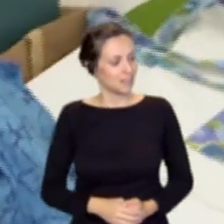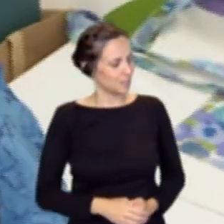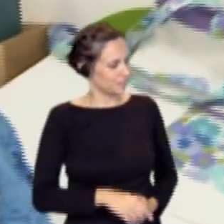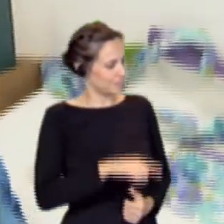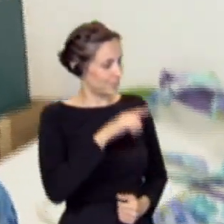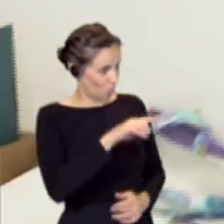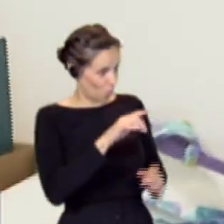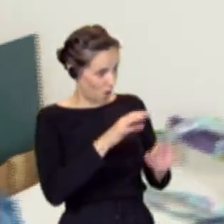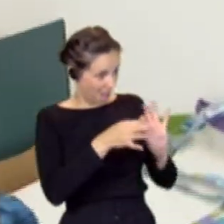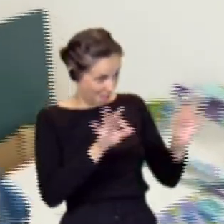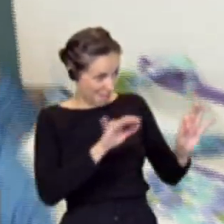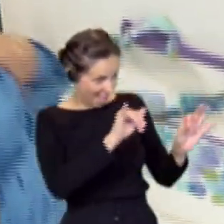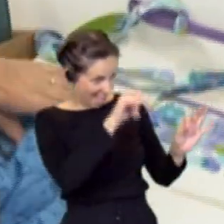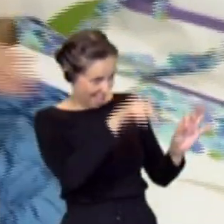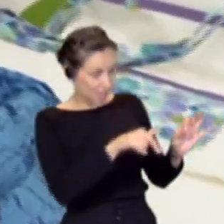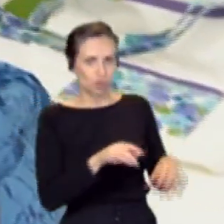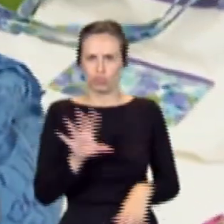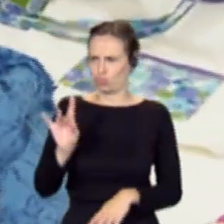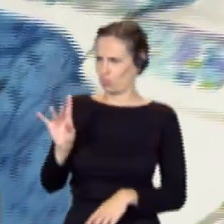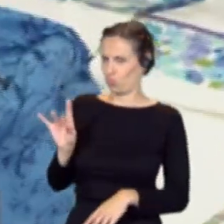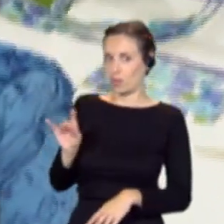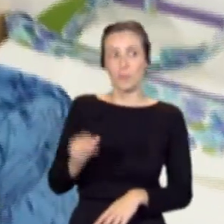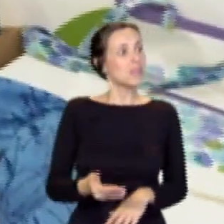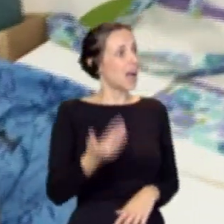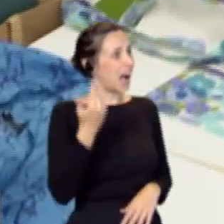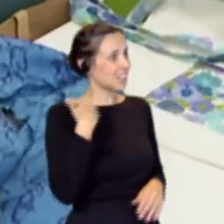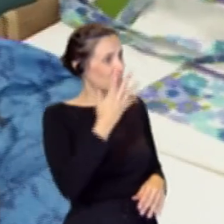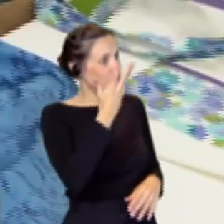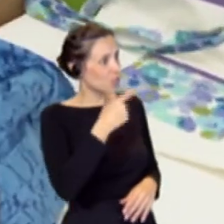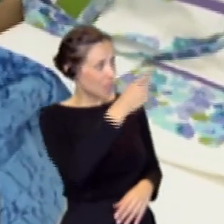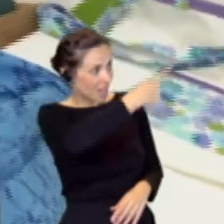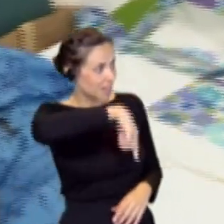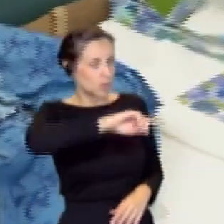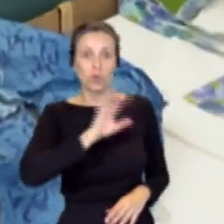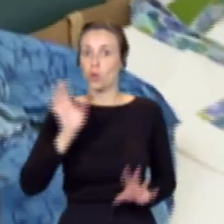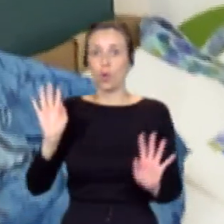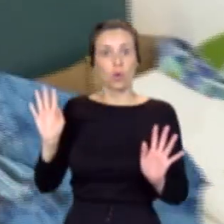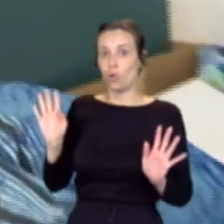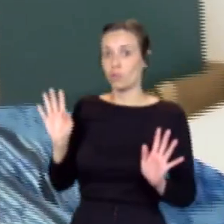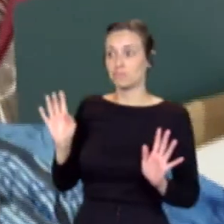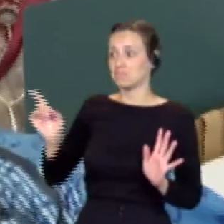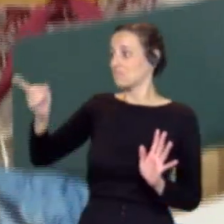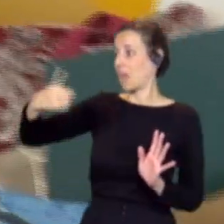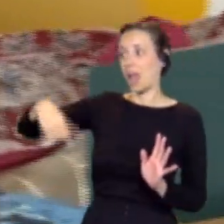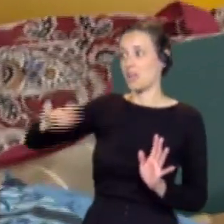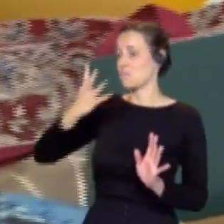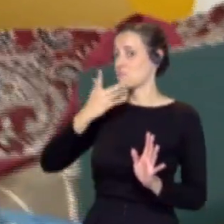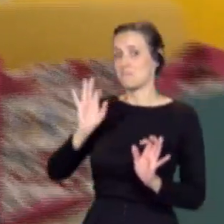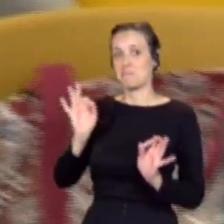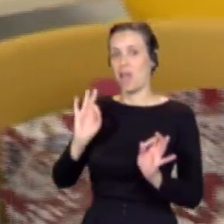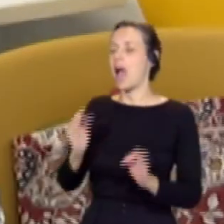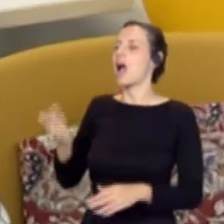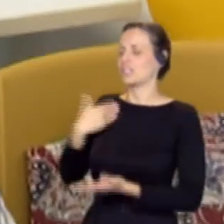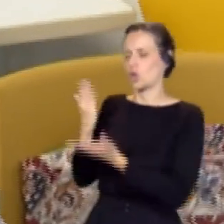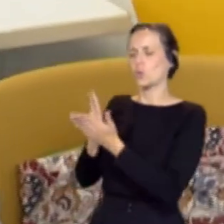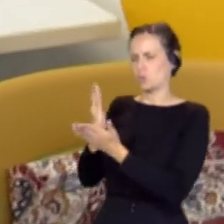llevas amigas de aquí, ¿no? Sí, claro, claro. ¿Se conocían ya entre ustedes? No, no, no. No, a ellas no. Ya he estado en otros cursos